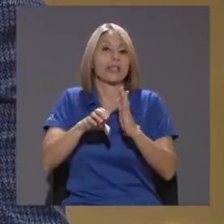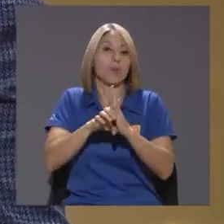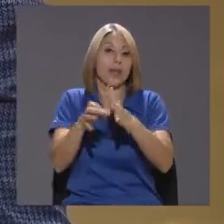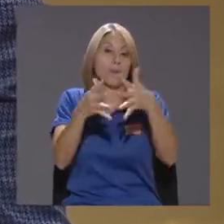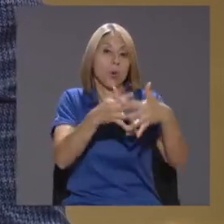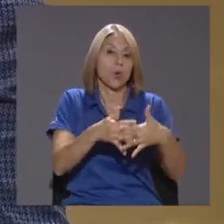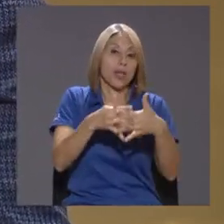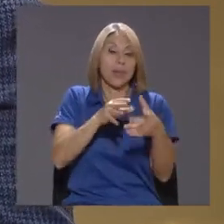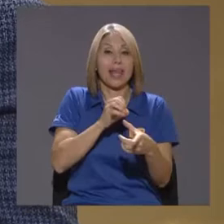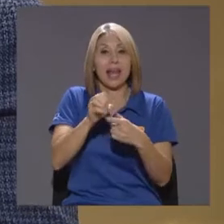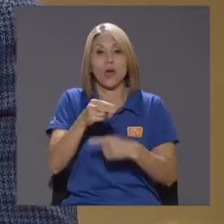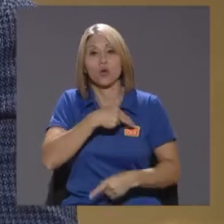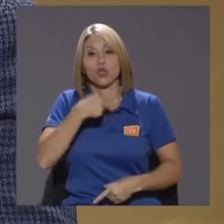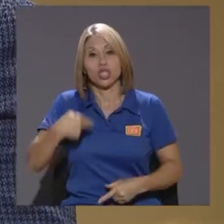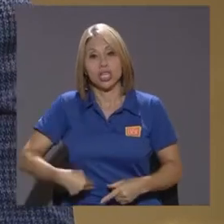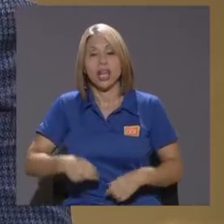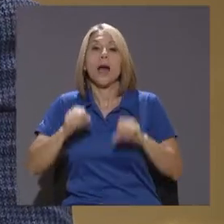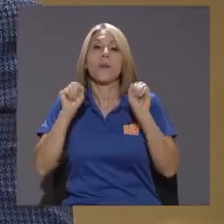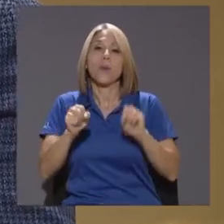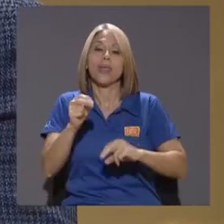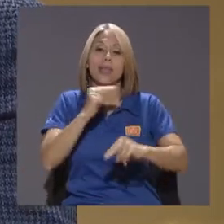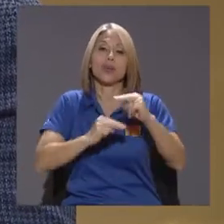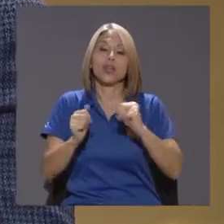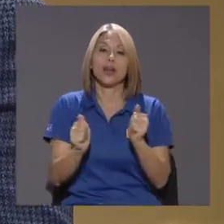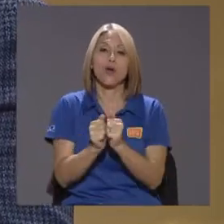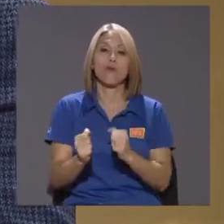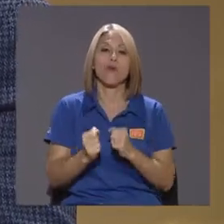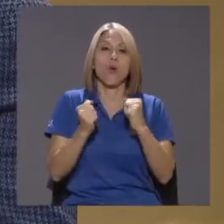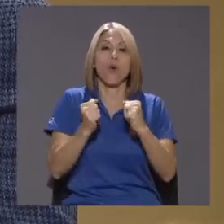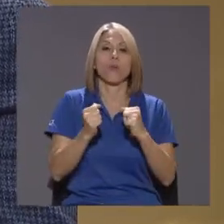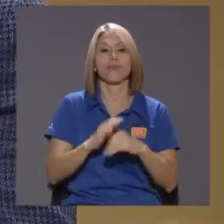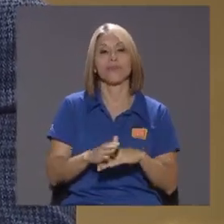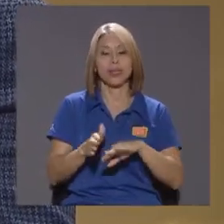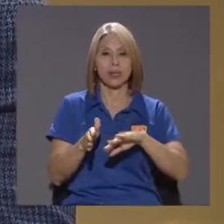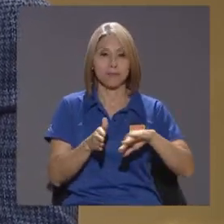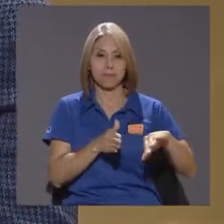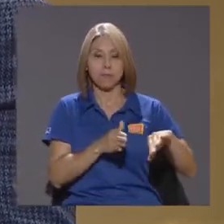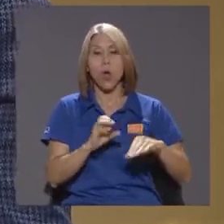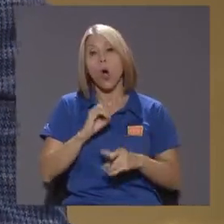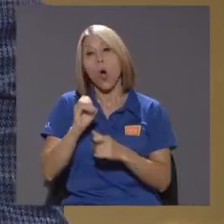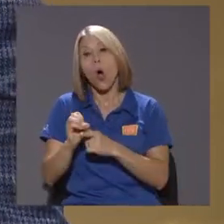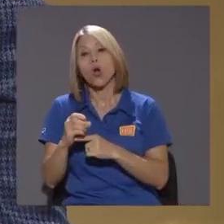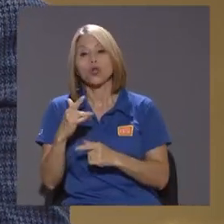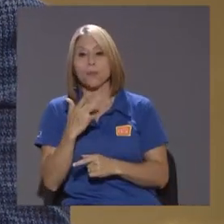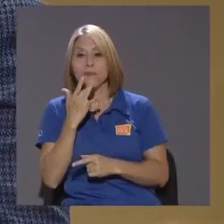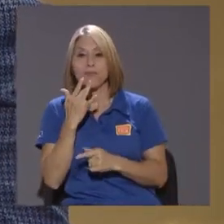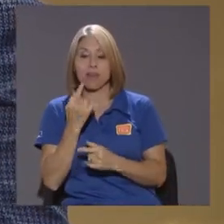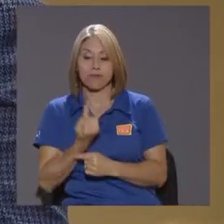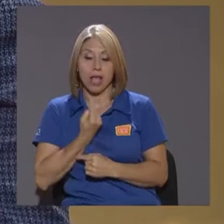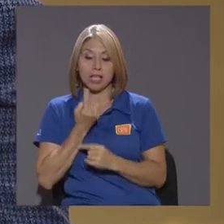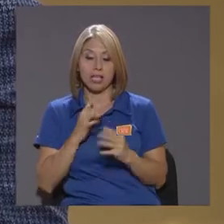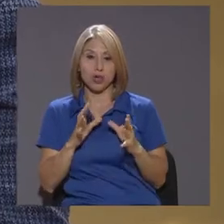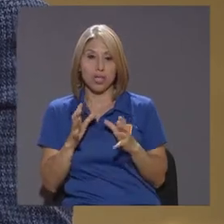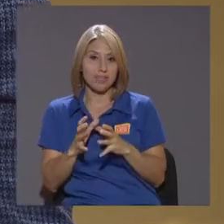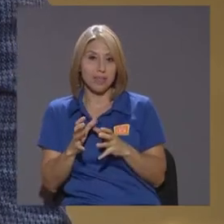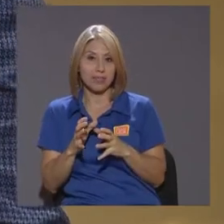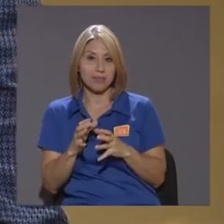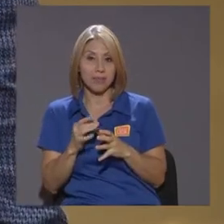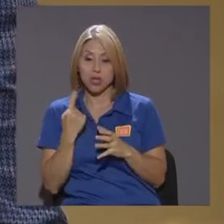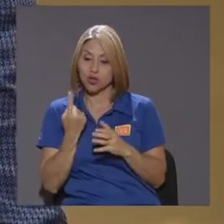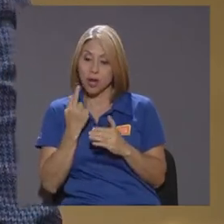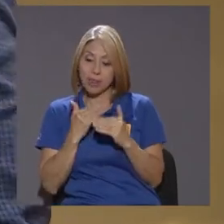Estarían negociando Desde una posición De fortaleza O los aislacionistas Que dicen que no Que no ven más allá Diría yo De sus narices